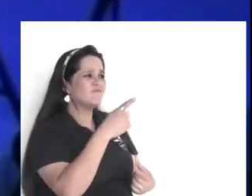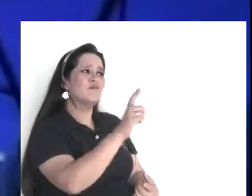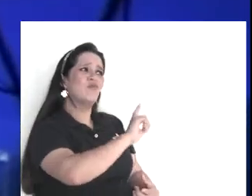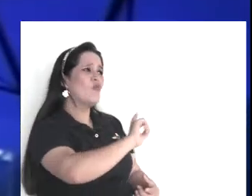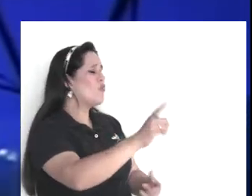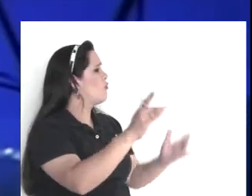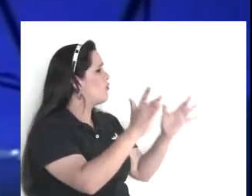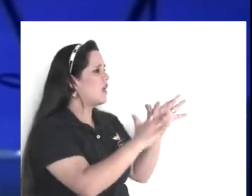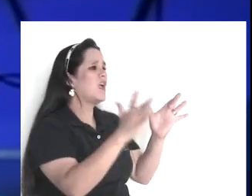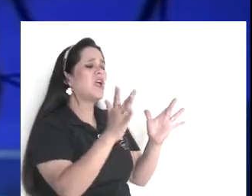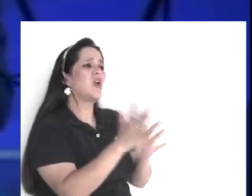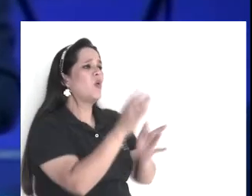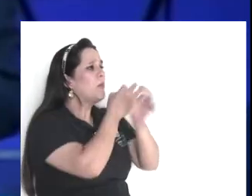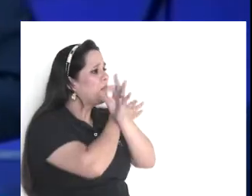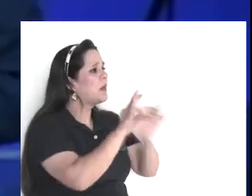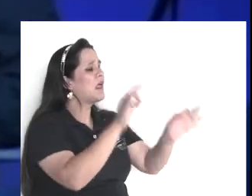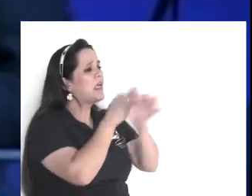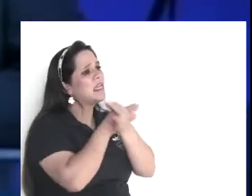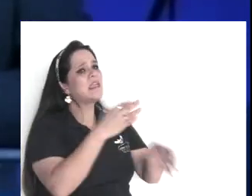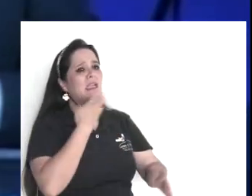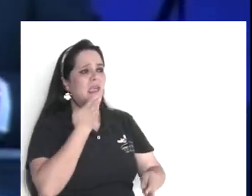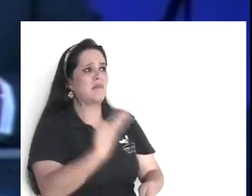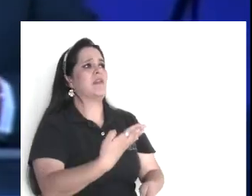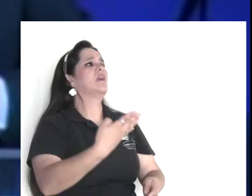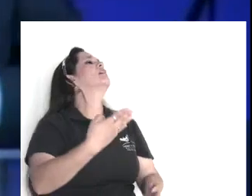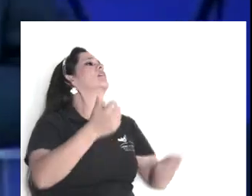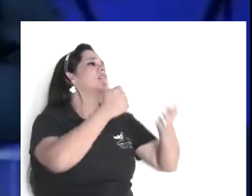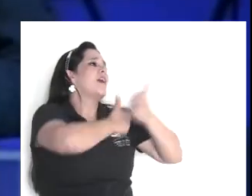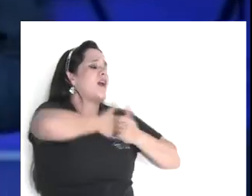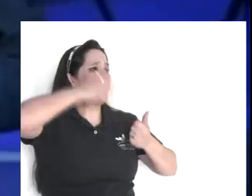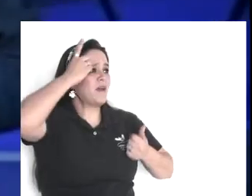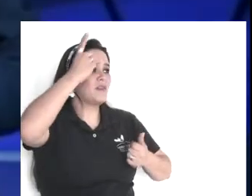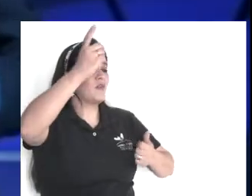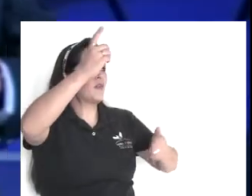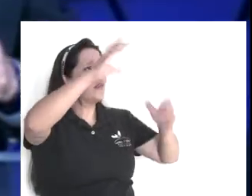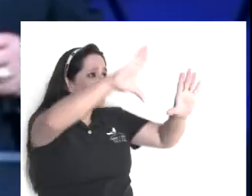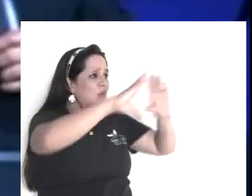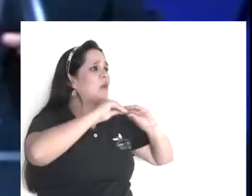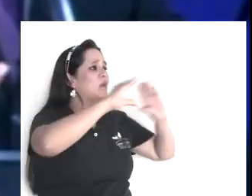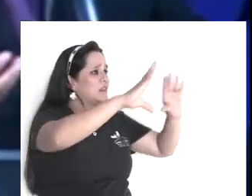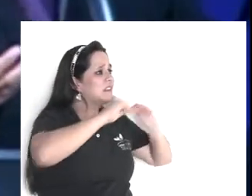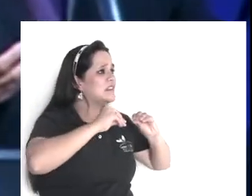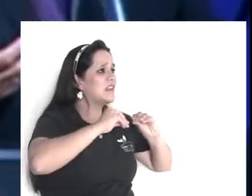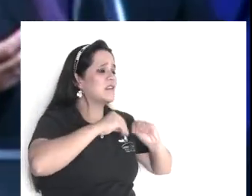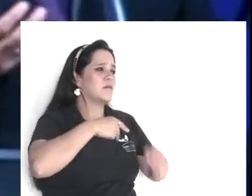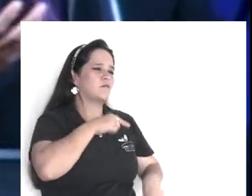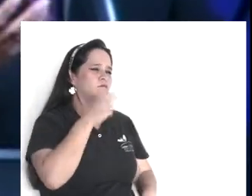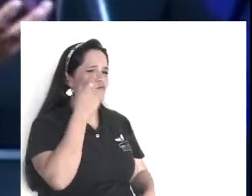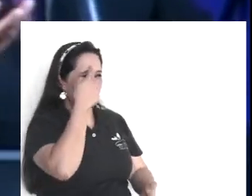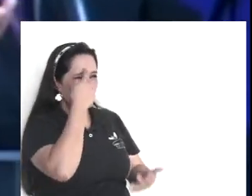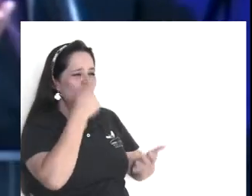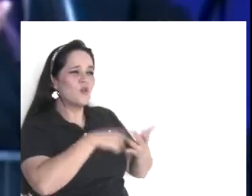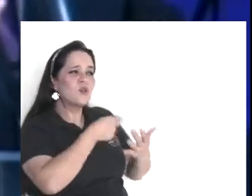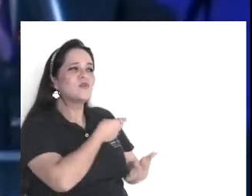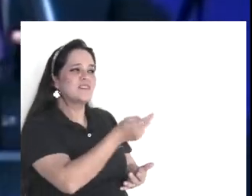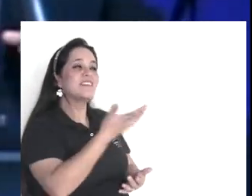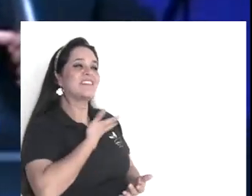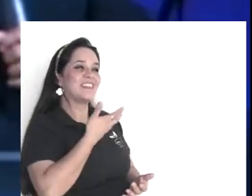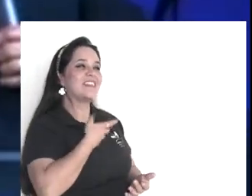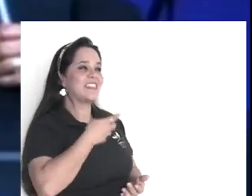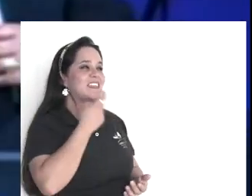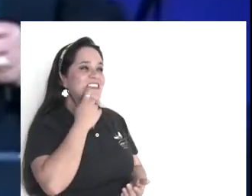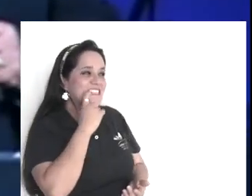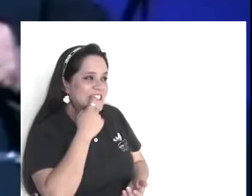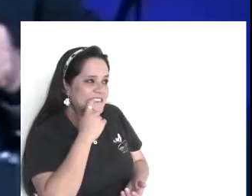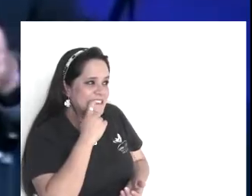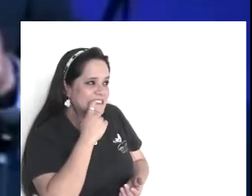de una mala información, basados muchas veces, en la envidia, en los celos, que tenían por Jesús, por su doctrina, que